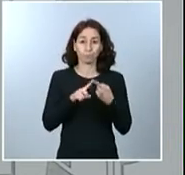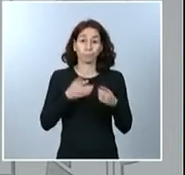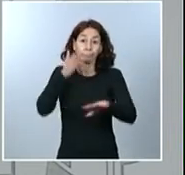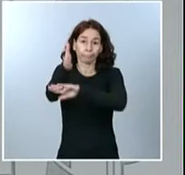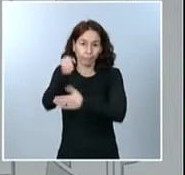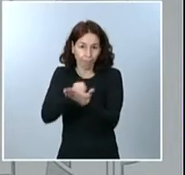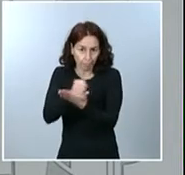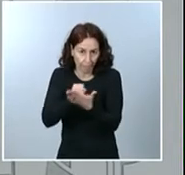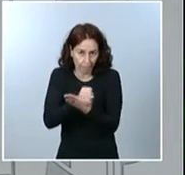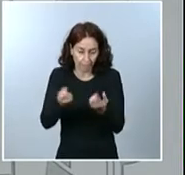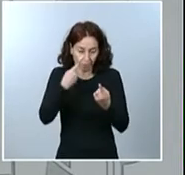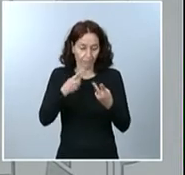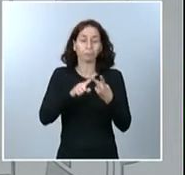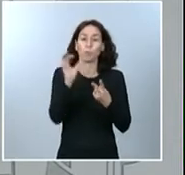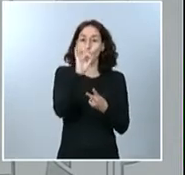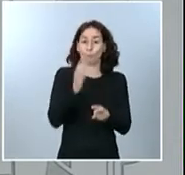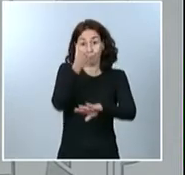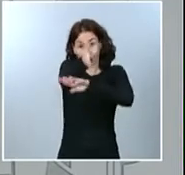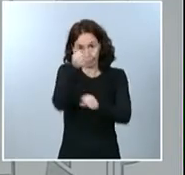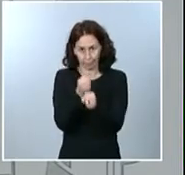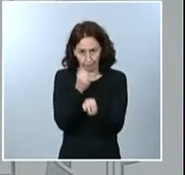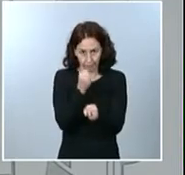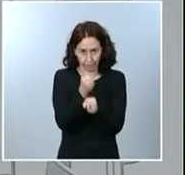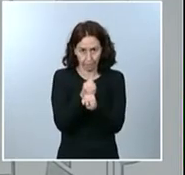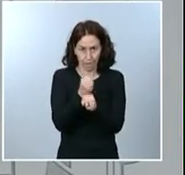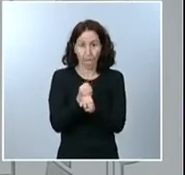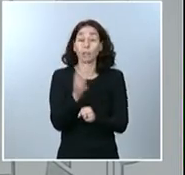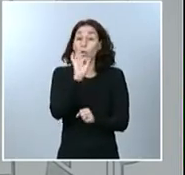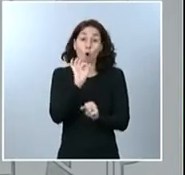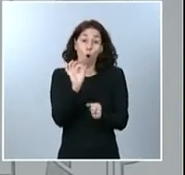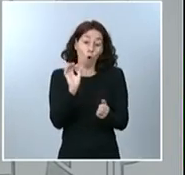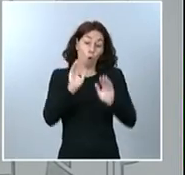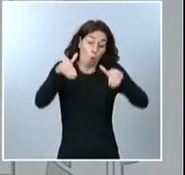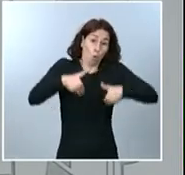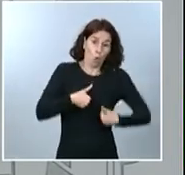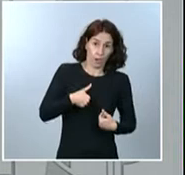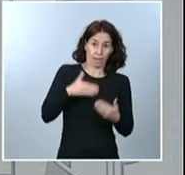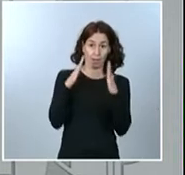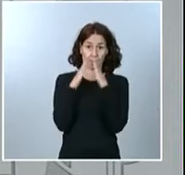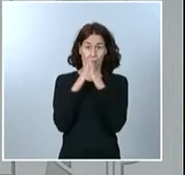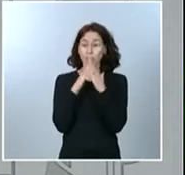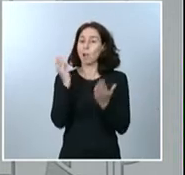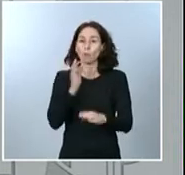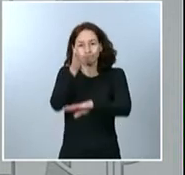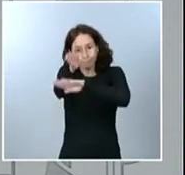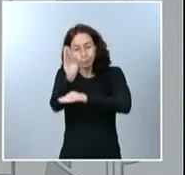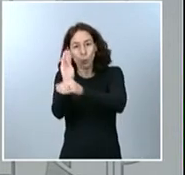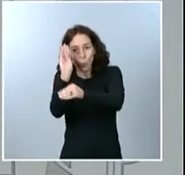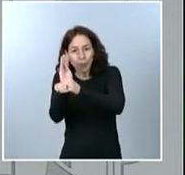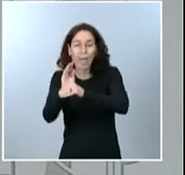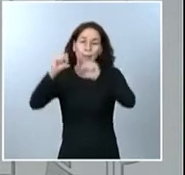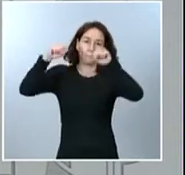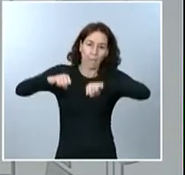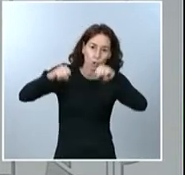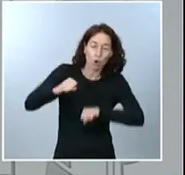cumplir las obligaciones laborales o profesionales, regresar al domicilio o cuidar a mayores o menores de edad. Esta